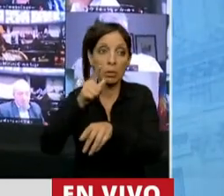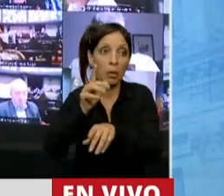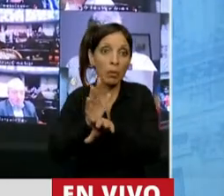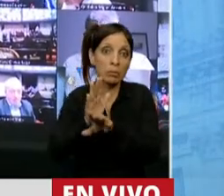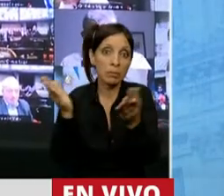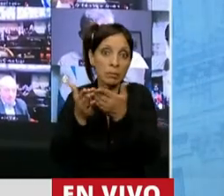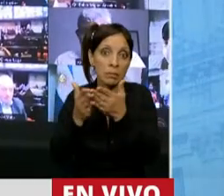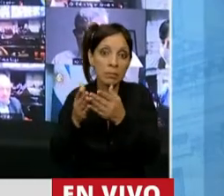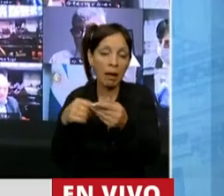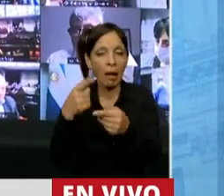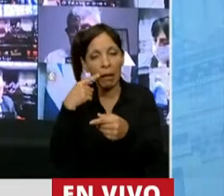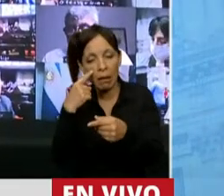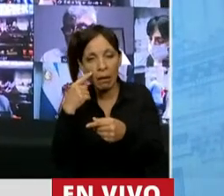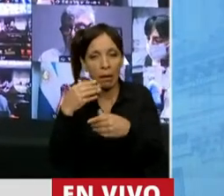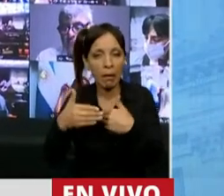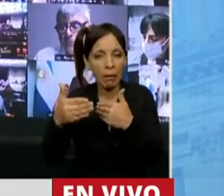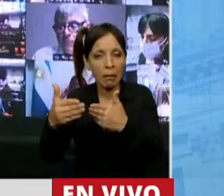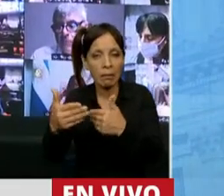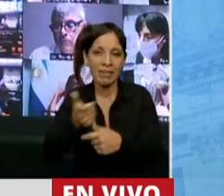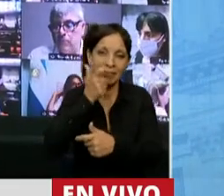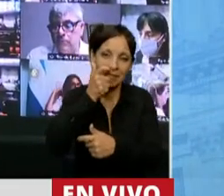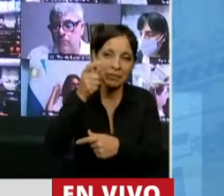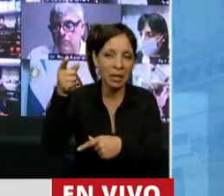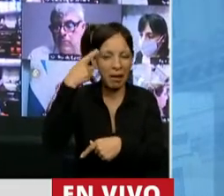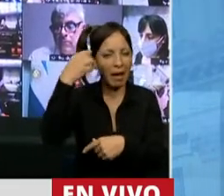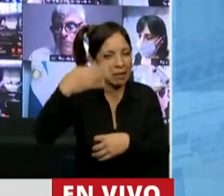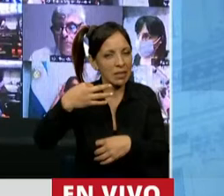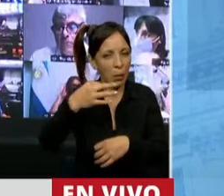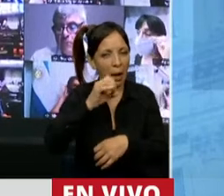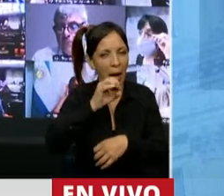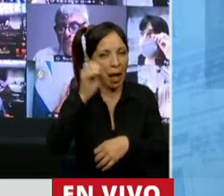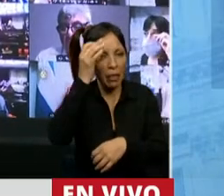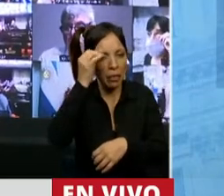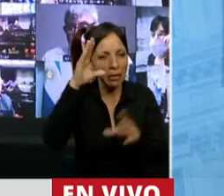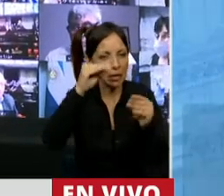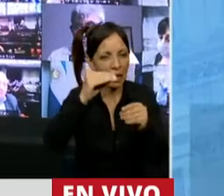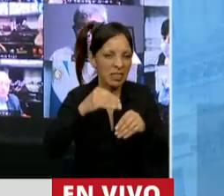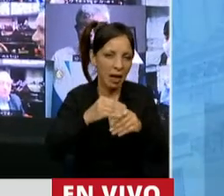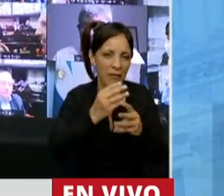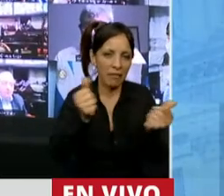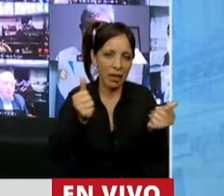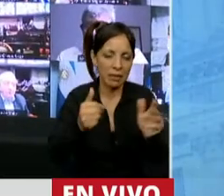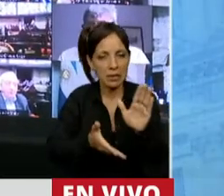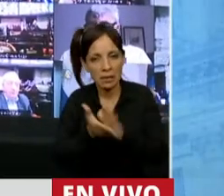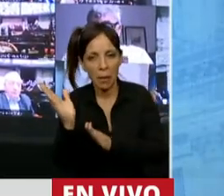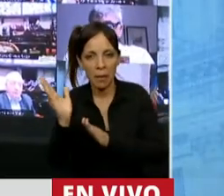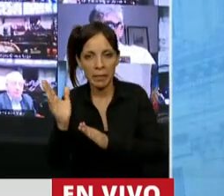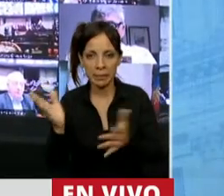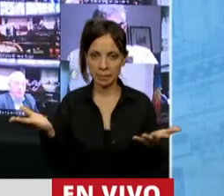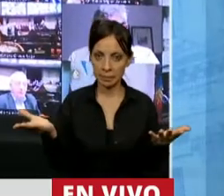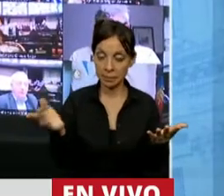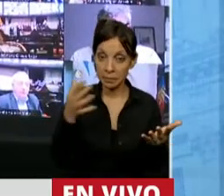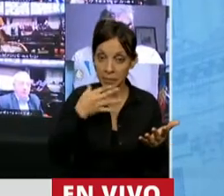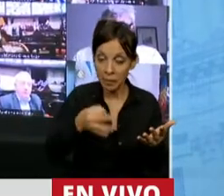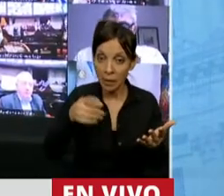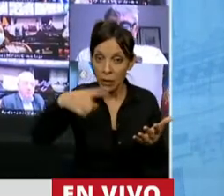Hace tiempo se reían, creían que a las 12 se levantaban y se iban, pero la verdad, como ustedes argumentan